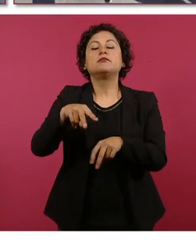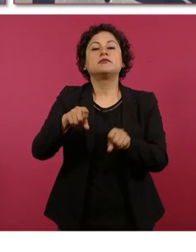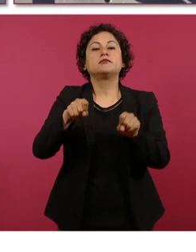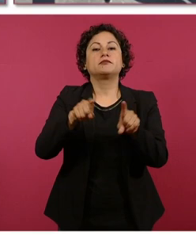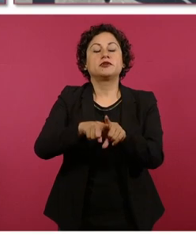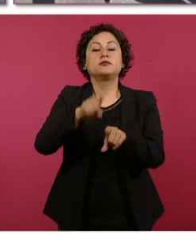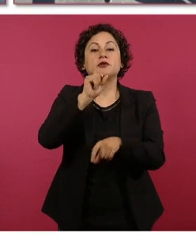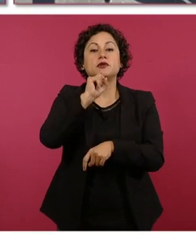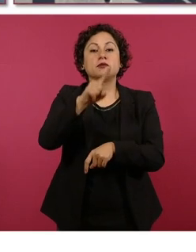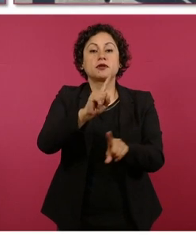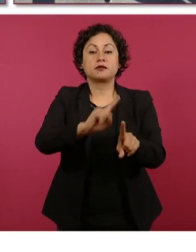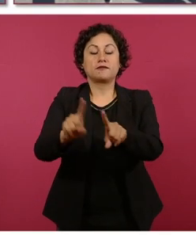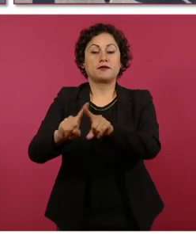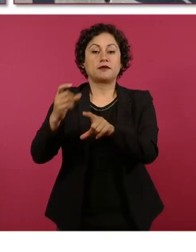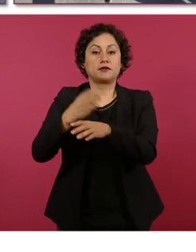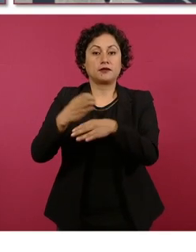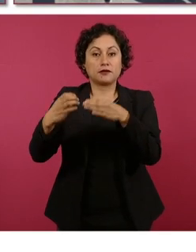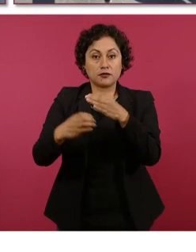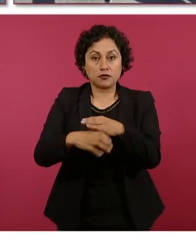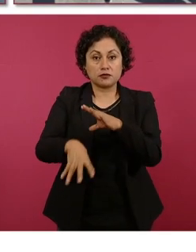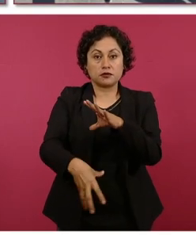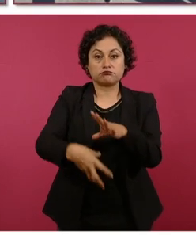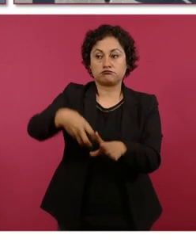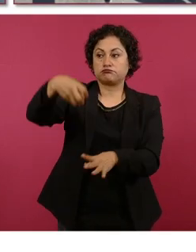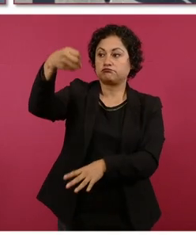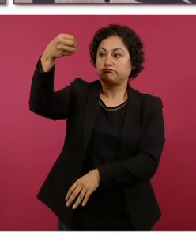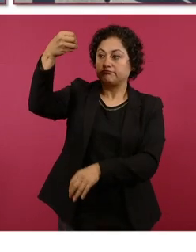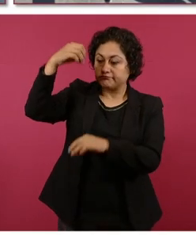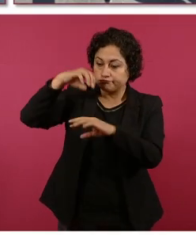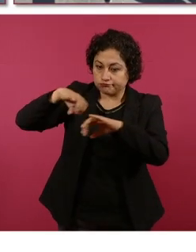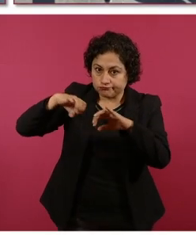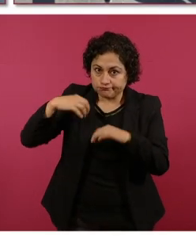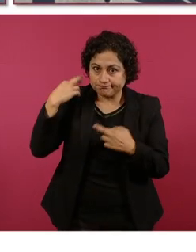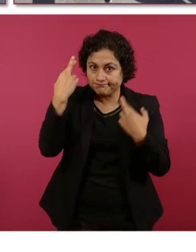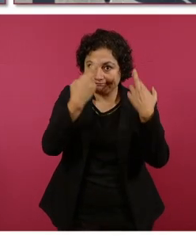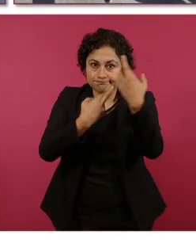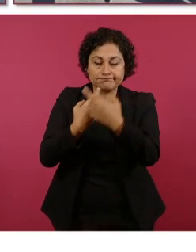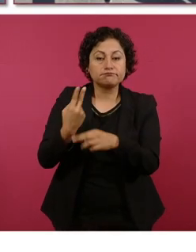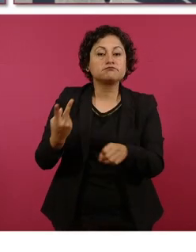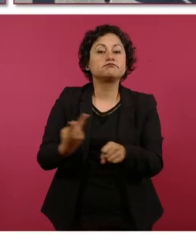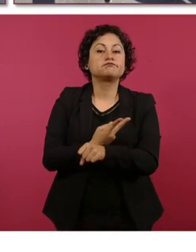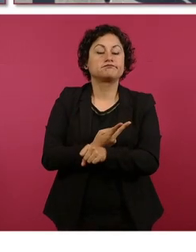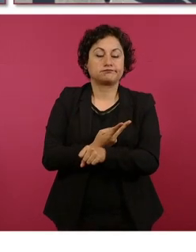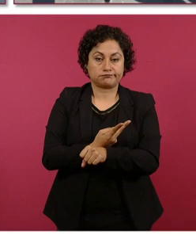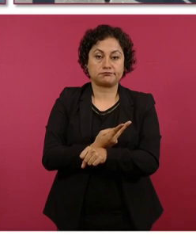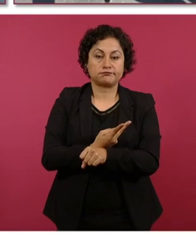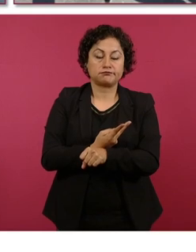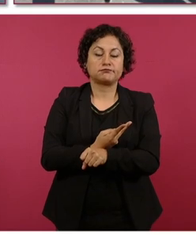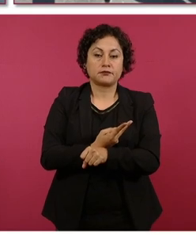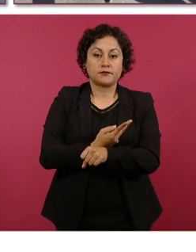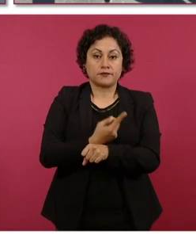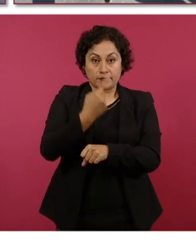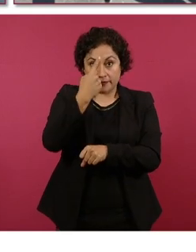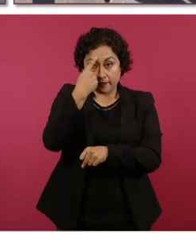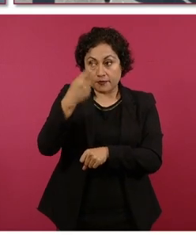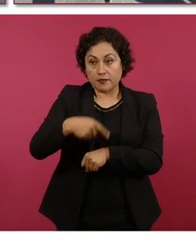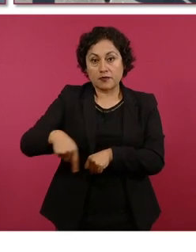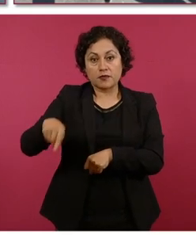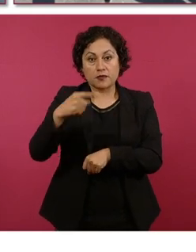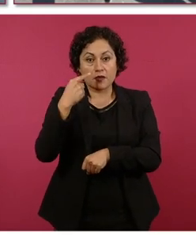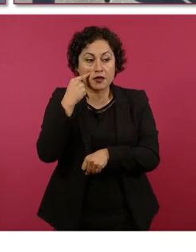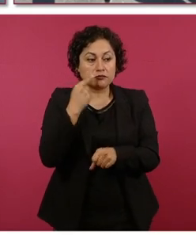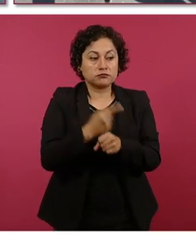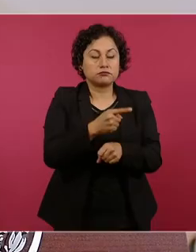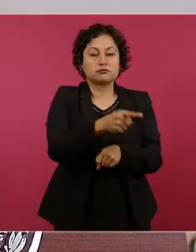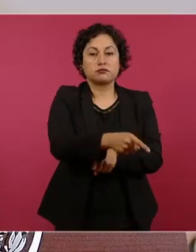objetos y osamentas encontradas para determinar si es posible ver si son de los